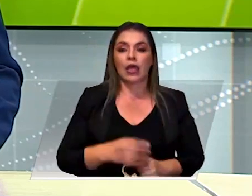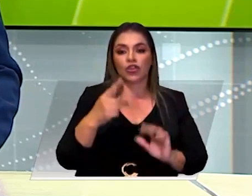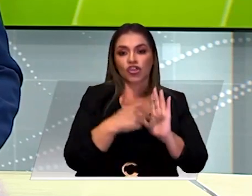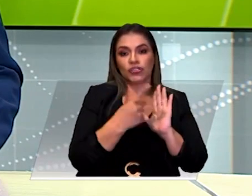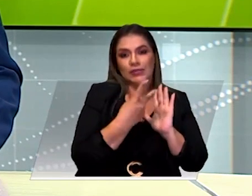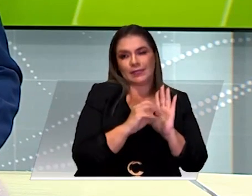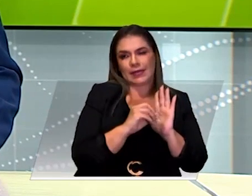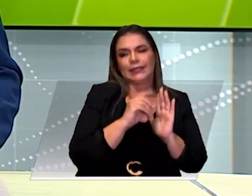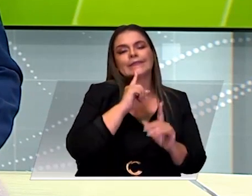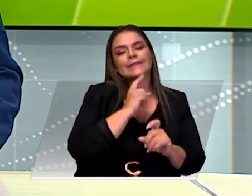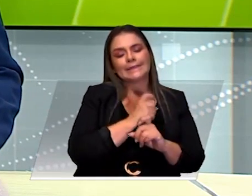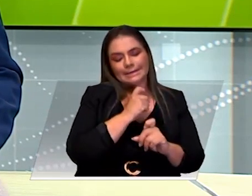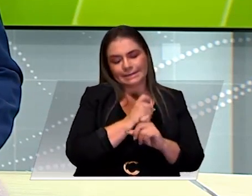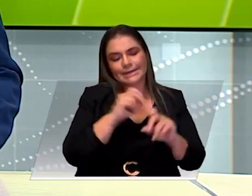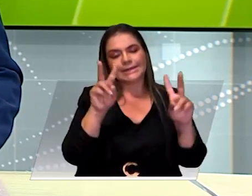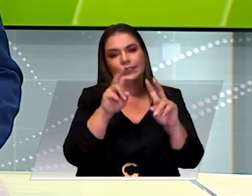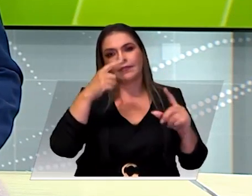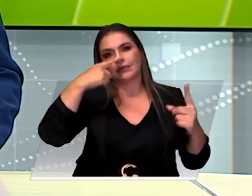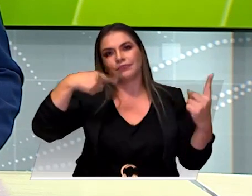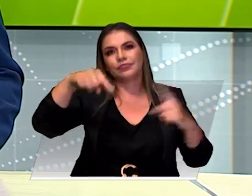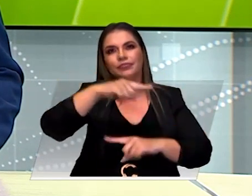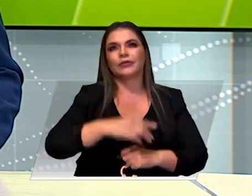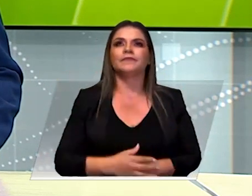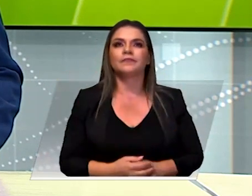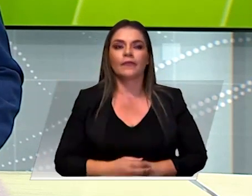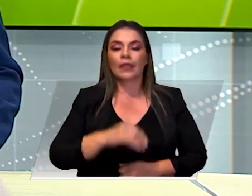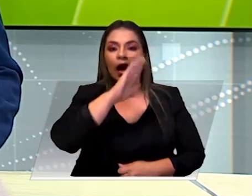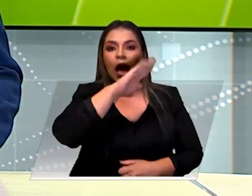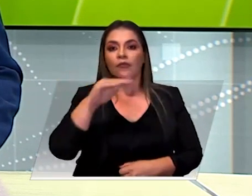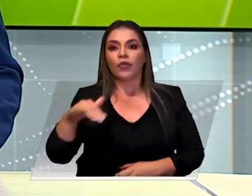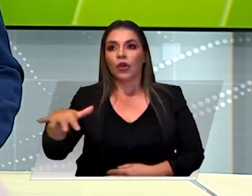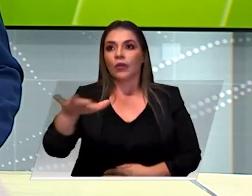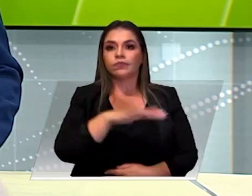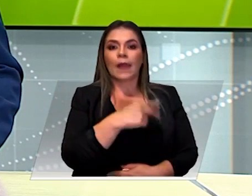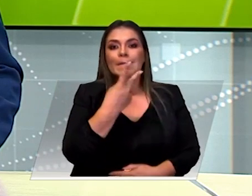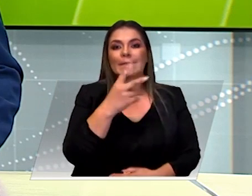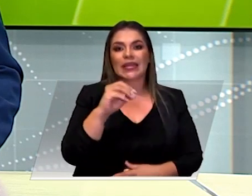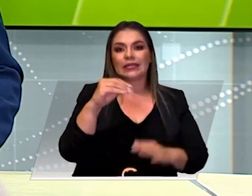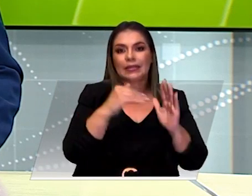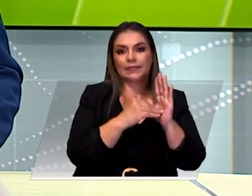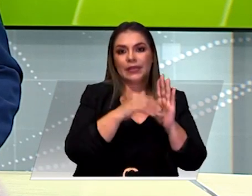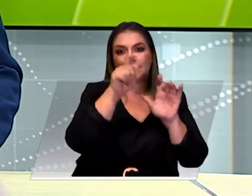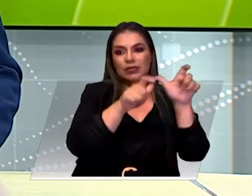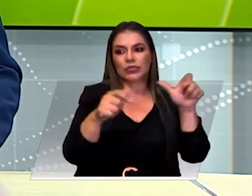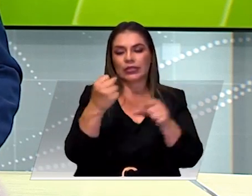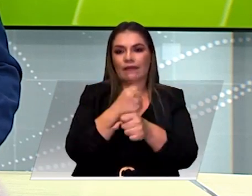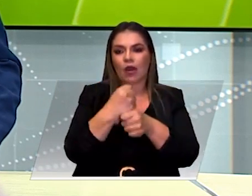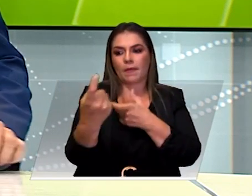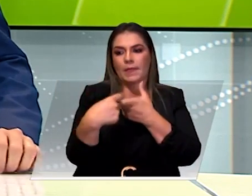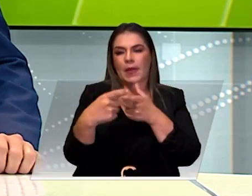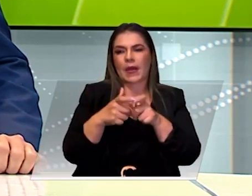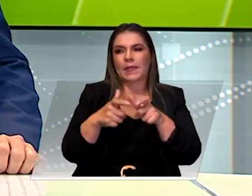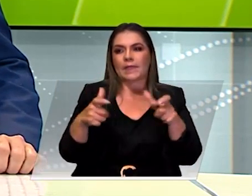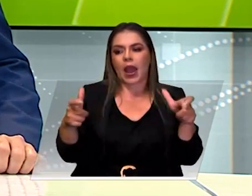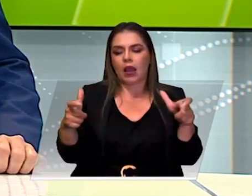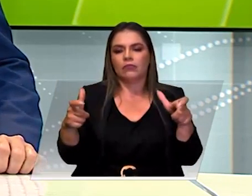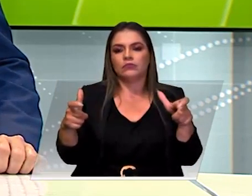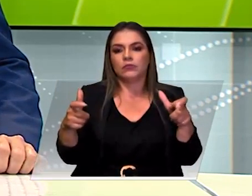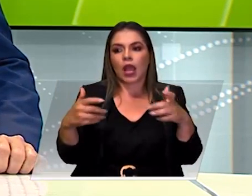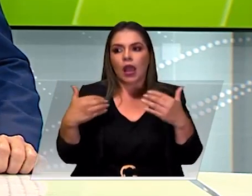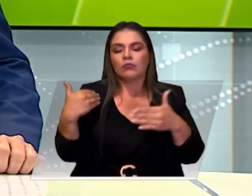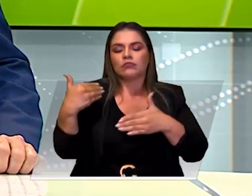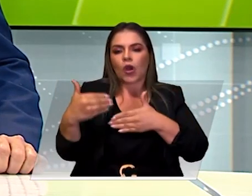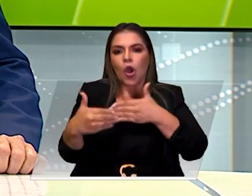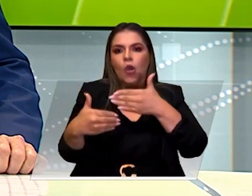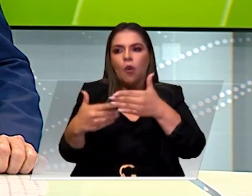de la economía, en Antioquia más de 20 mil empleos se perdieron y la recuperación de los mismos ha sido paulatina, sin embargo